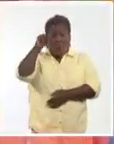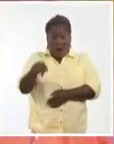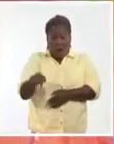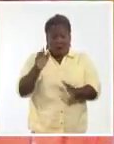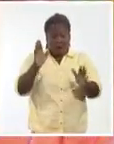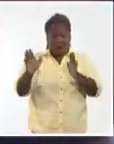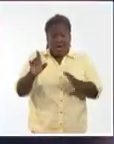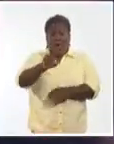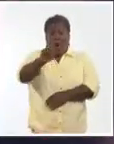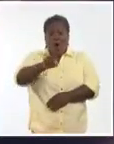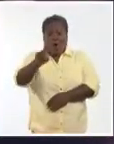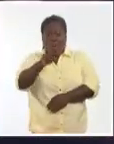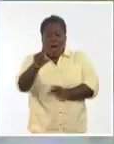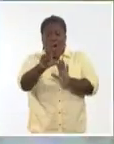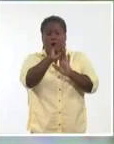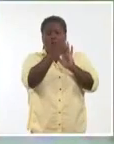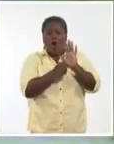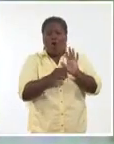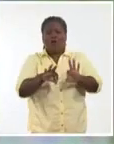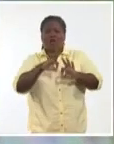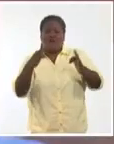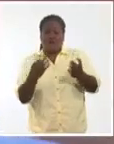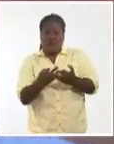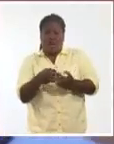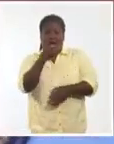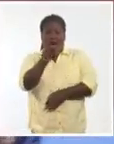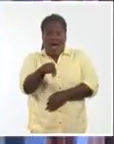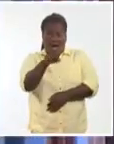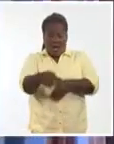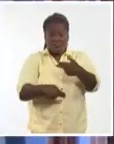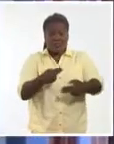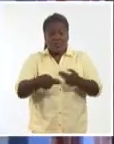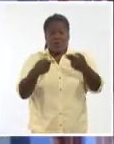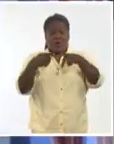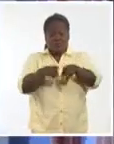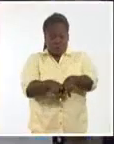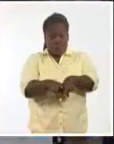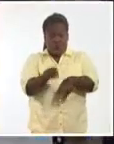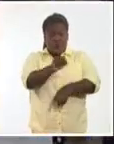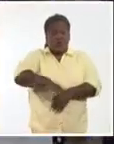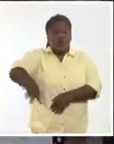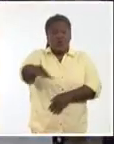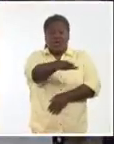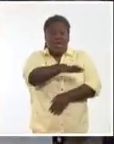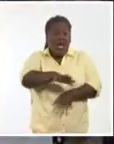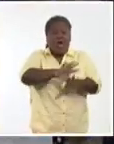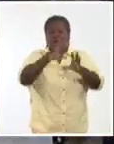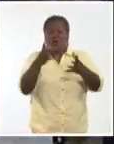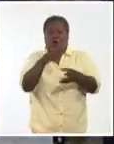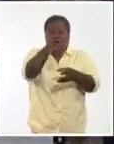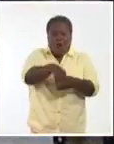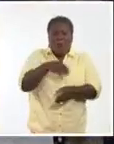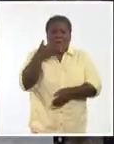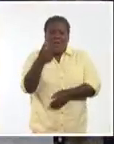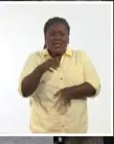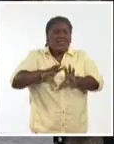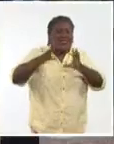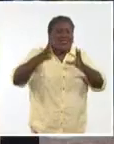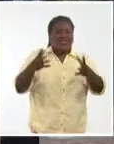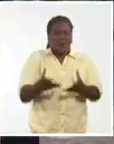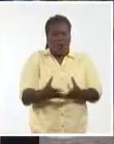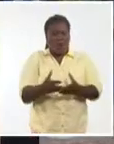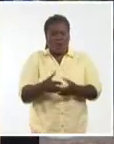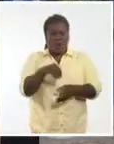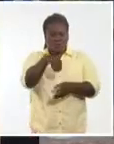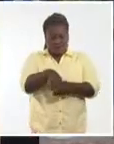popular del nuevo Código de las Familias, donde construimos juntos una sociedad con todos y para el bien de todos. Bismarck, Claro Brito